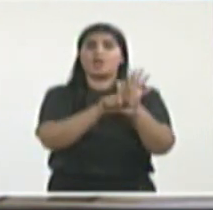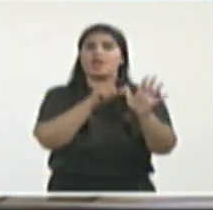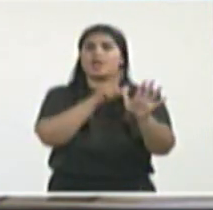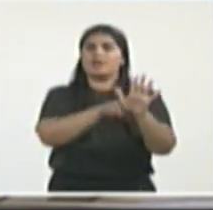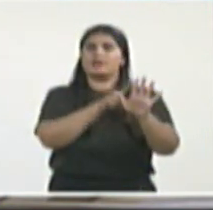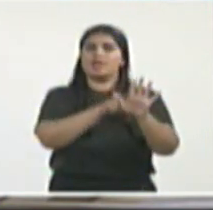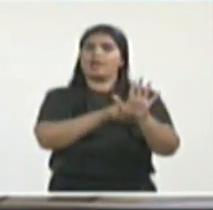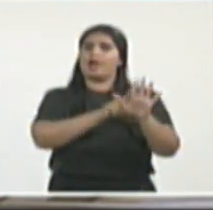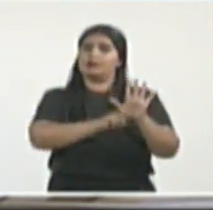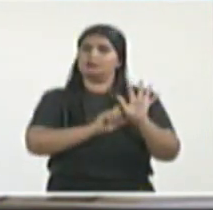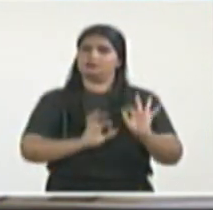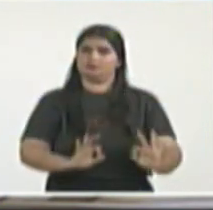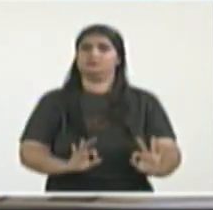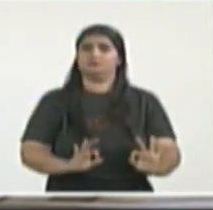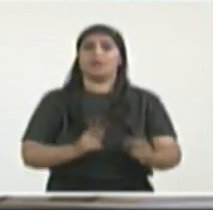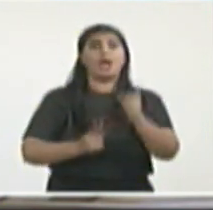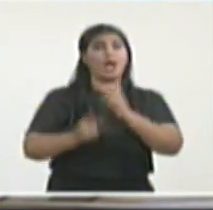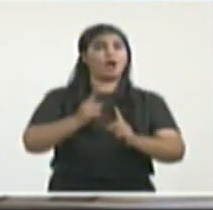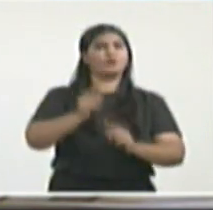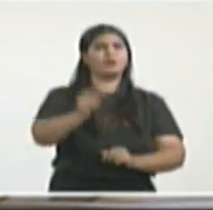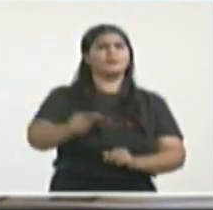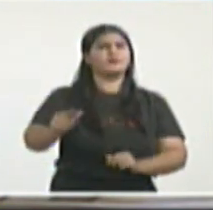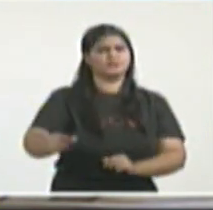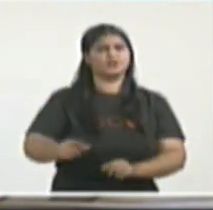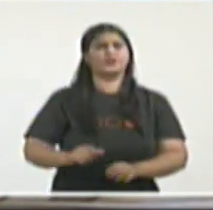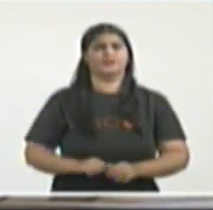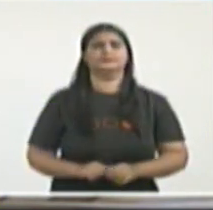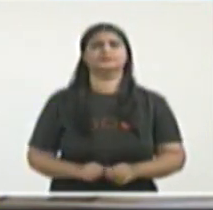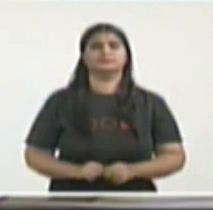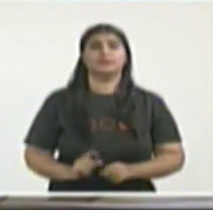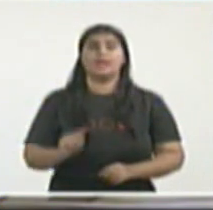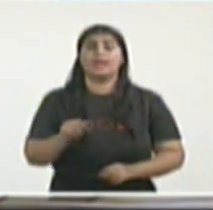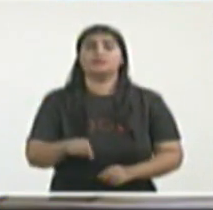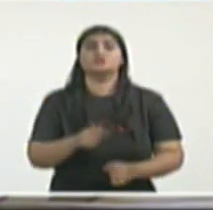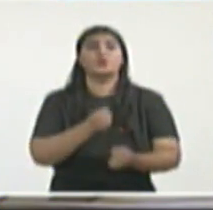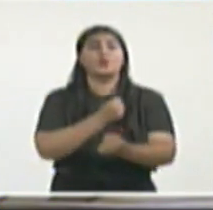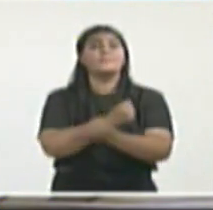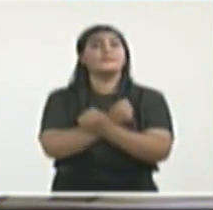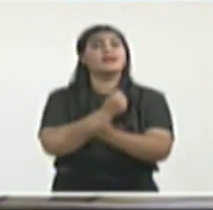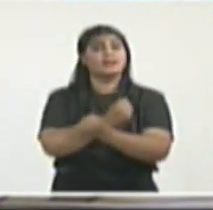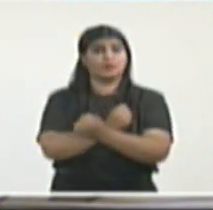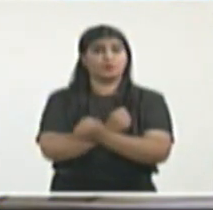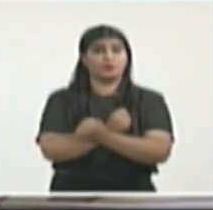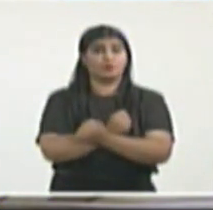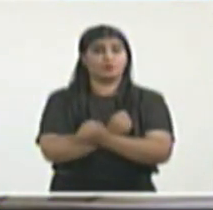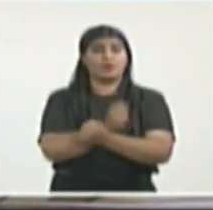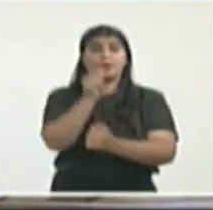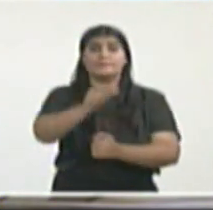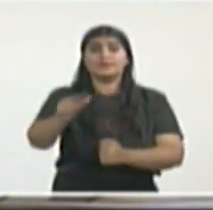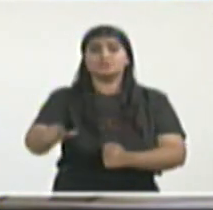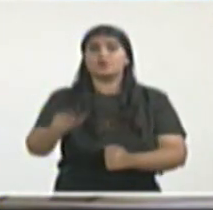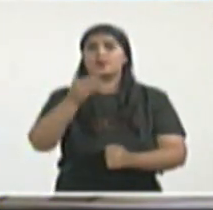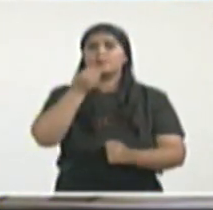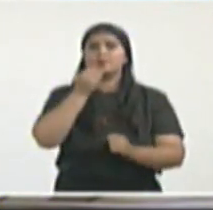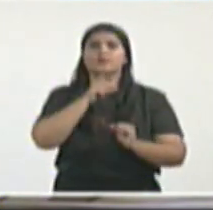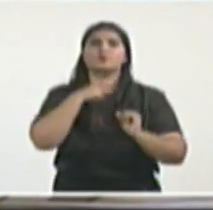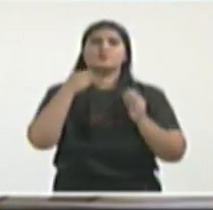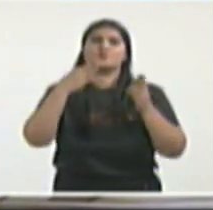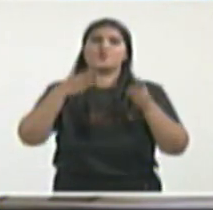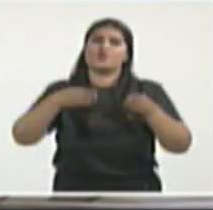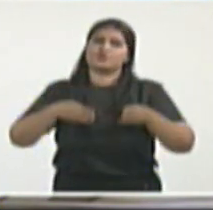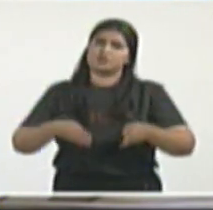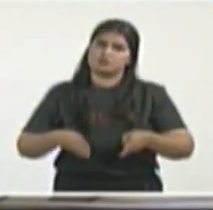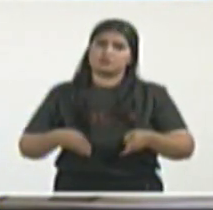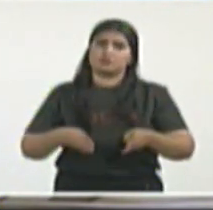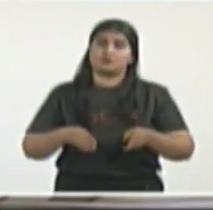y lo hacemos ahora nuevamente, de que sea una apuesta peligrosa, que cuesta vidas y que daña los intereses de